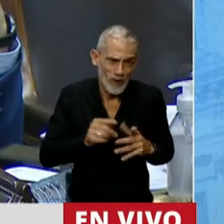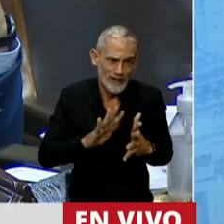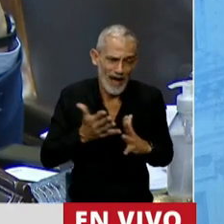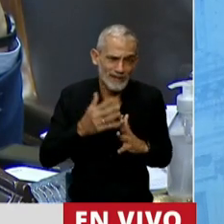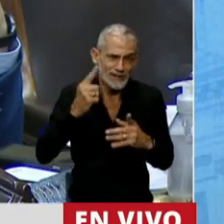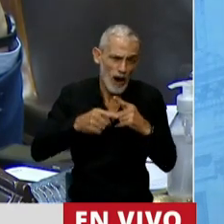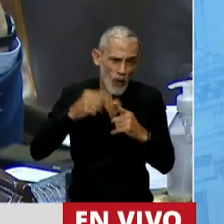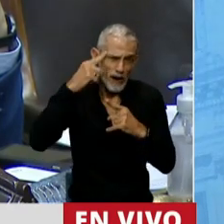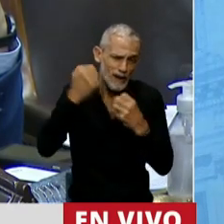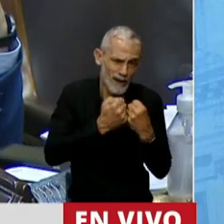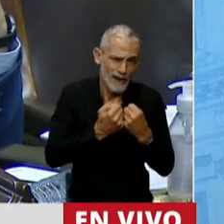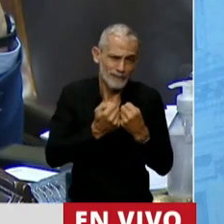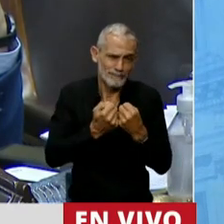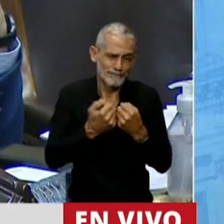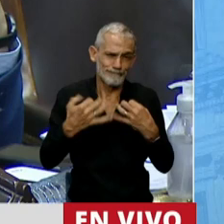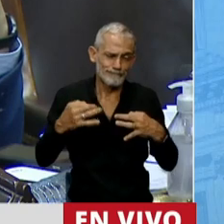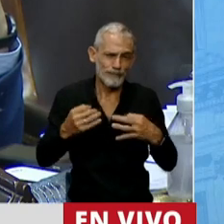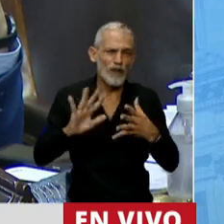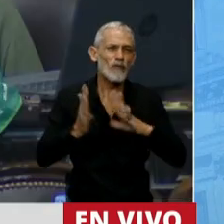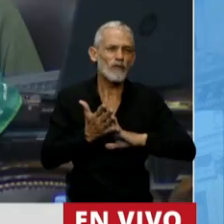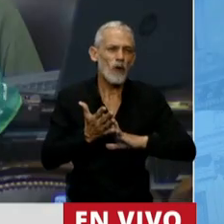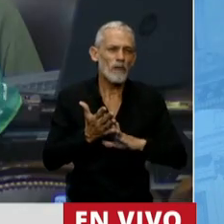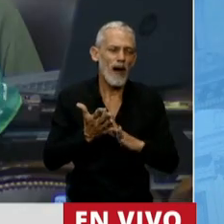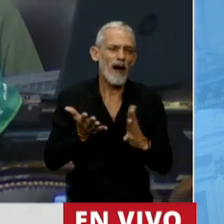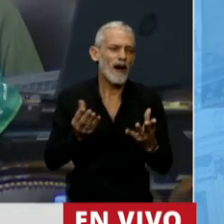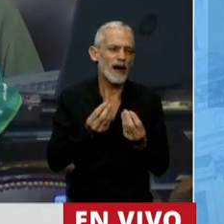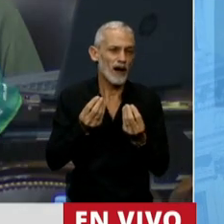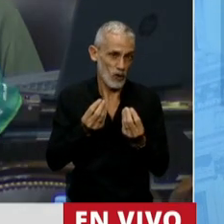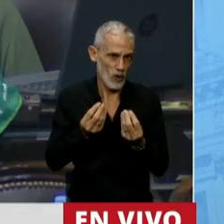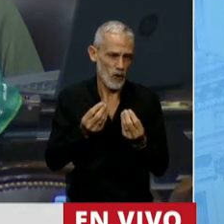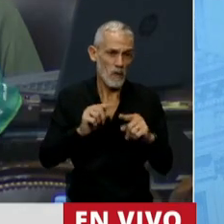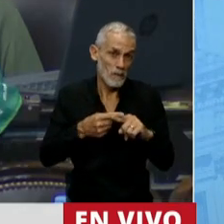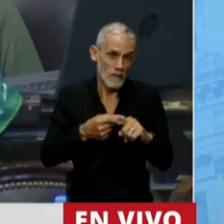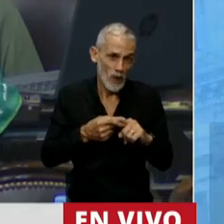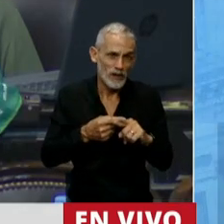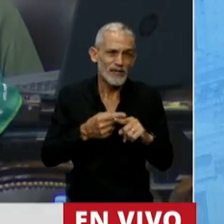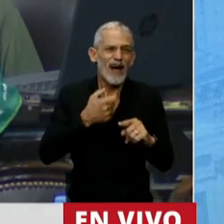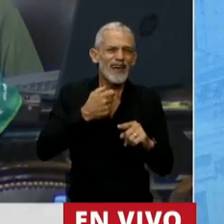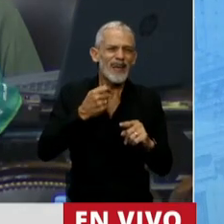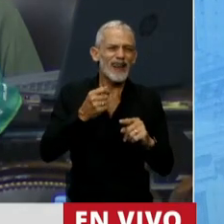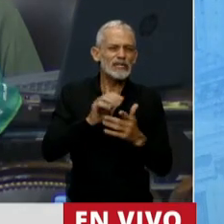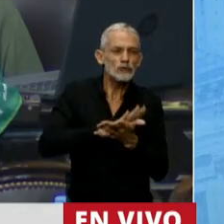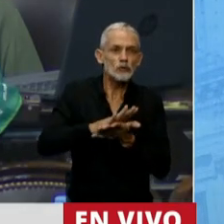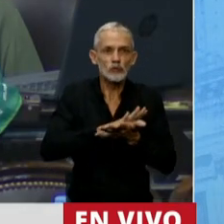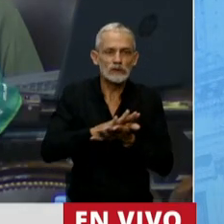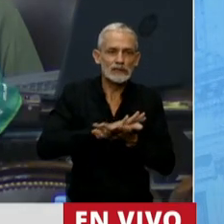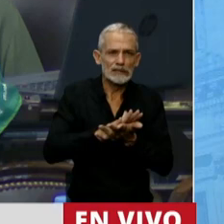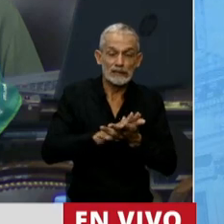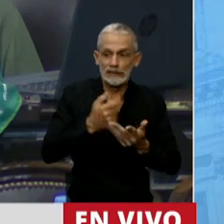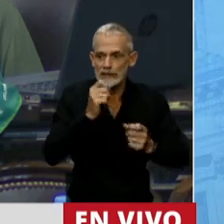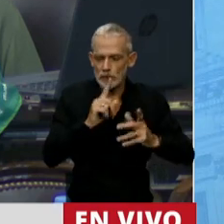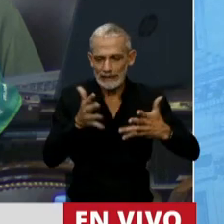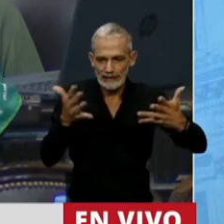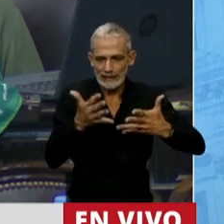que es consensuando, que es una manera donde se intenta llegar a una solución que nunca